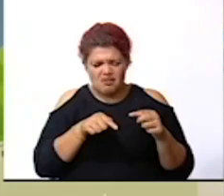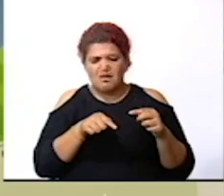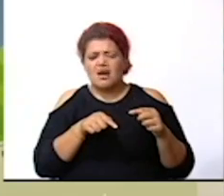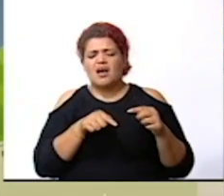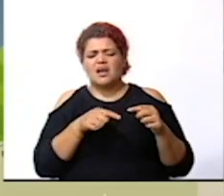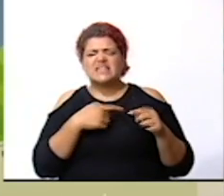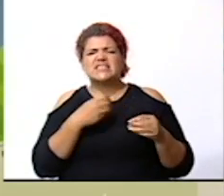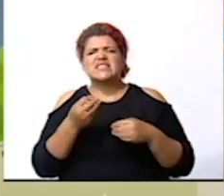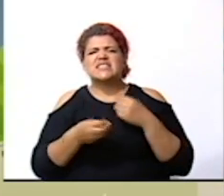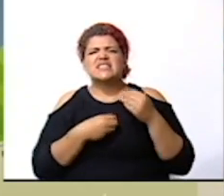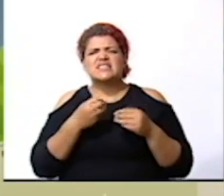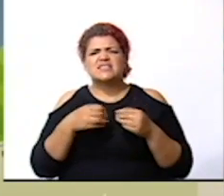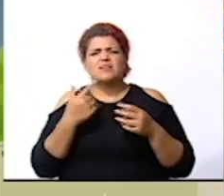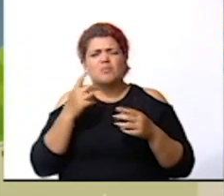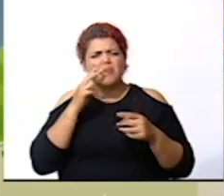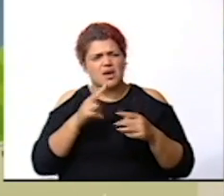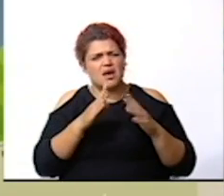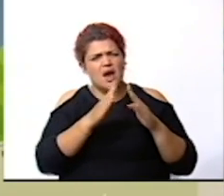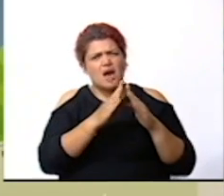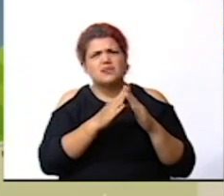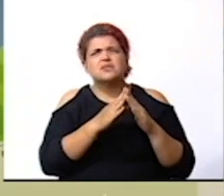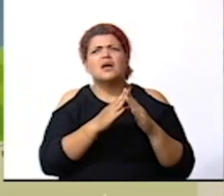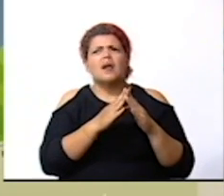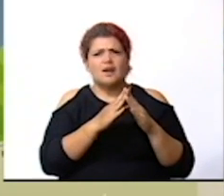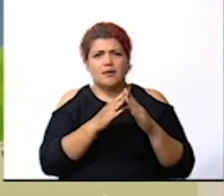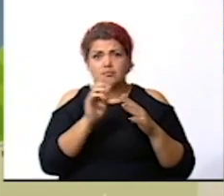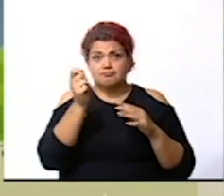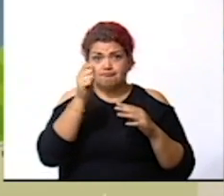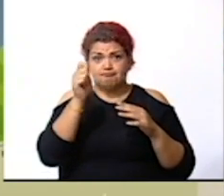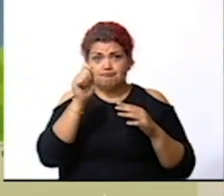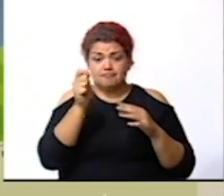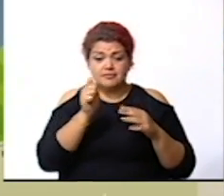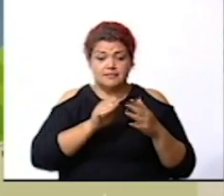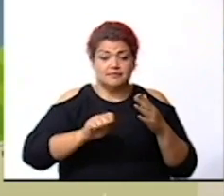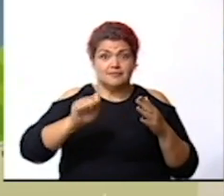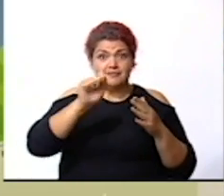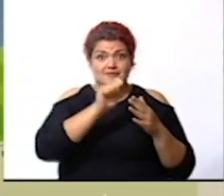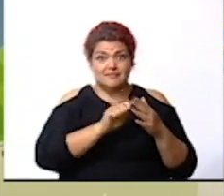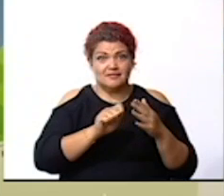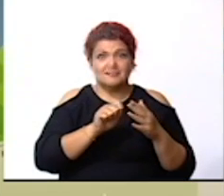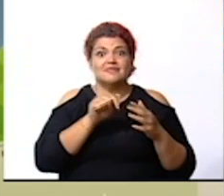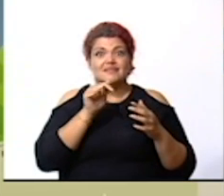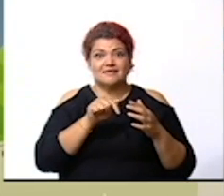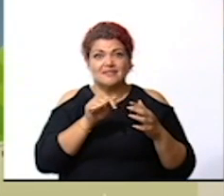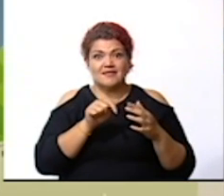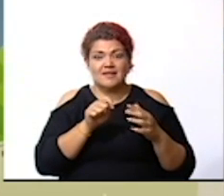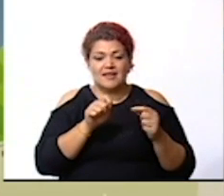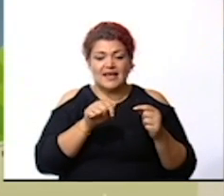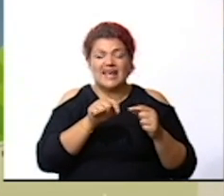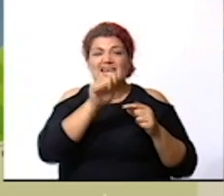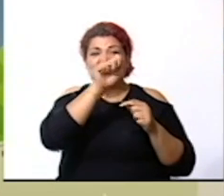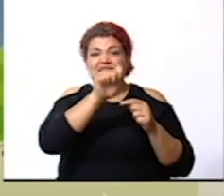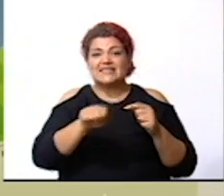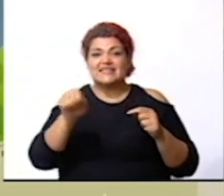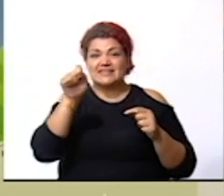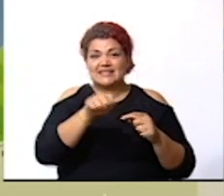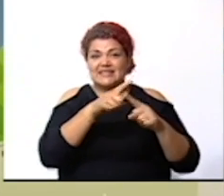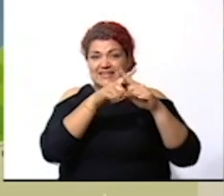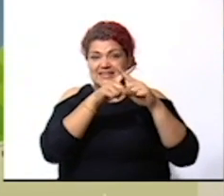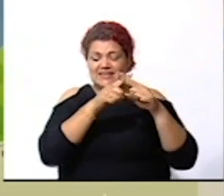que vamos a hacer cuando vemos una casa vamos a tomar un marcador y vamos a hacer una equis